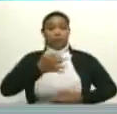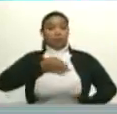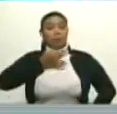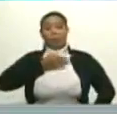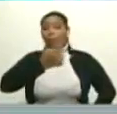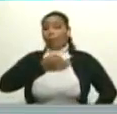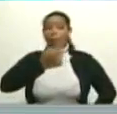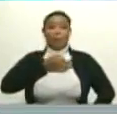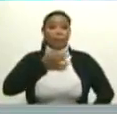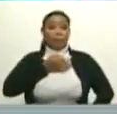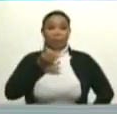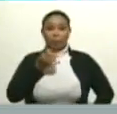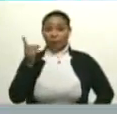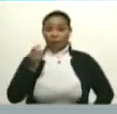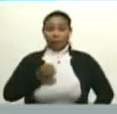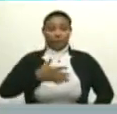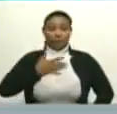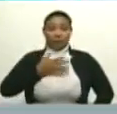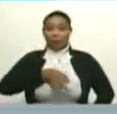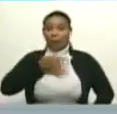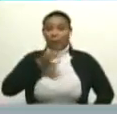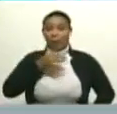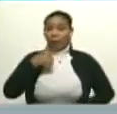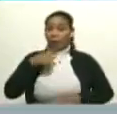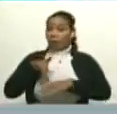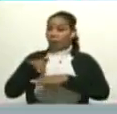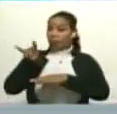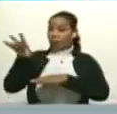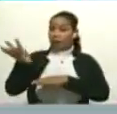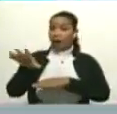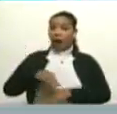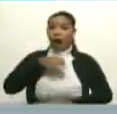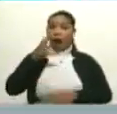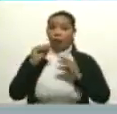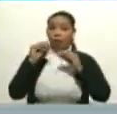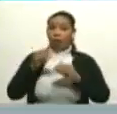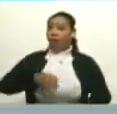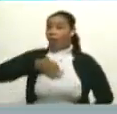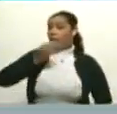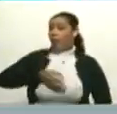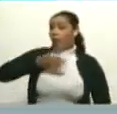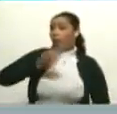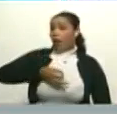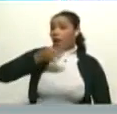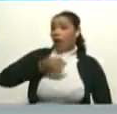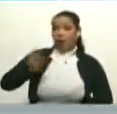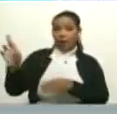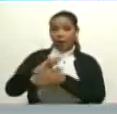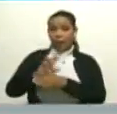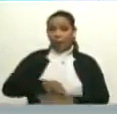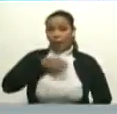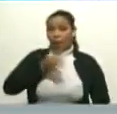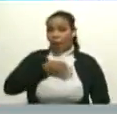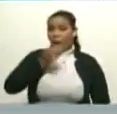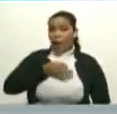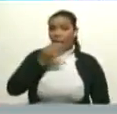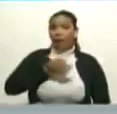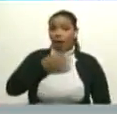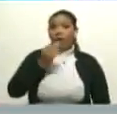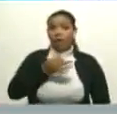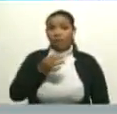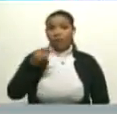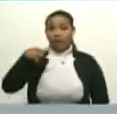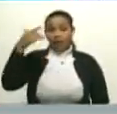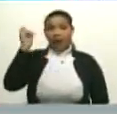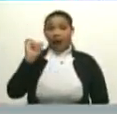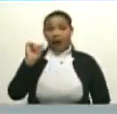Villegas, está inspirado. Yo le dejé que le diera, pues, que acelerara. Aquí tenemos, vamos a darle